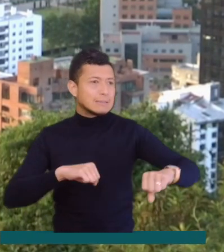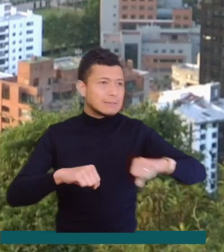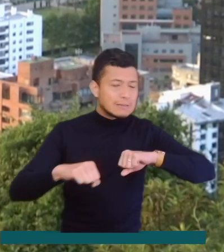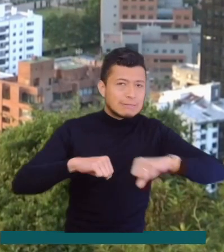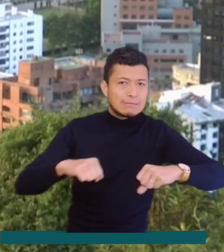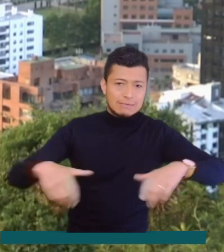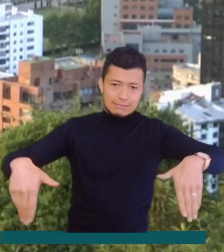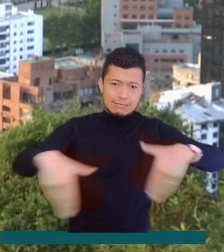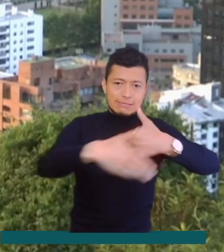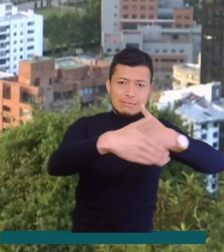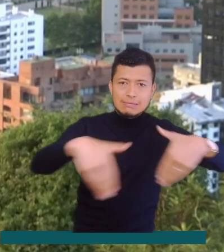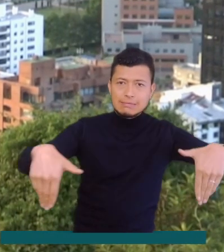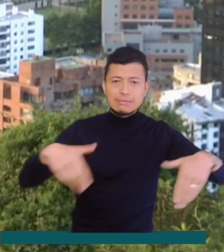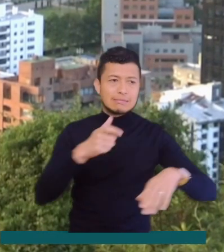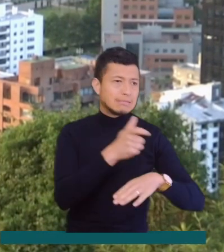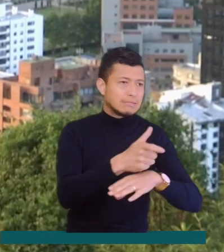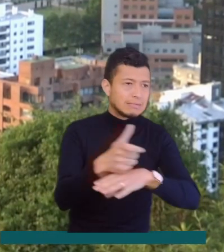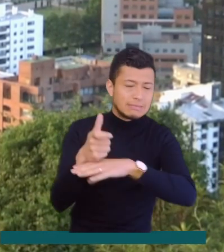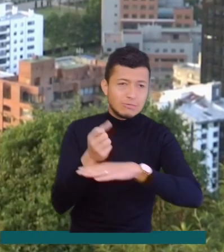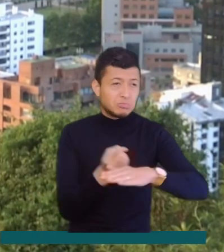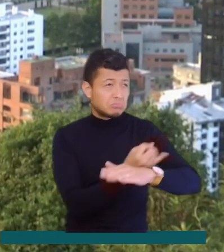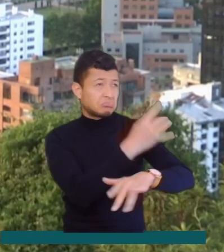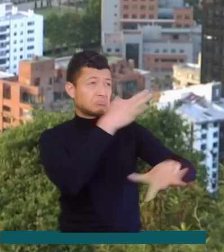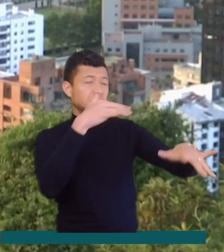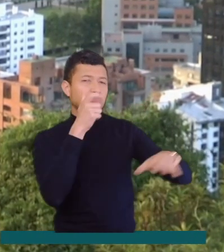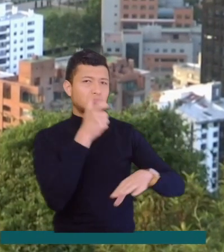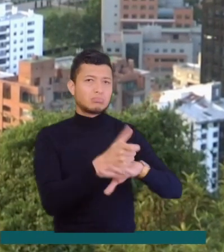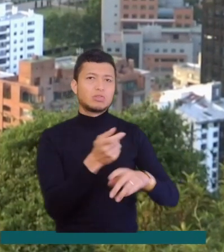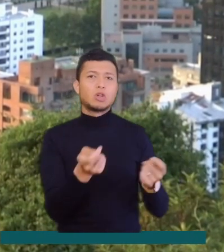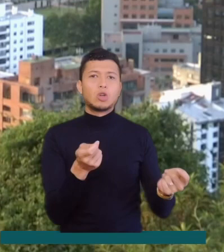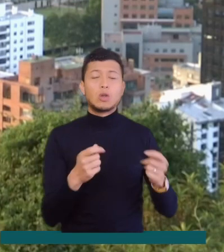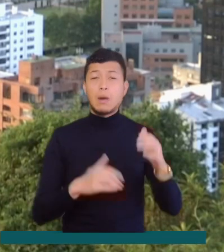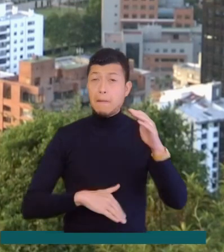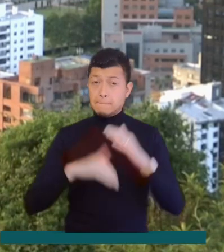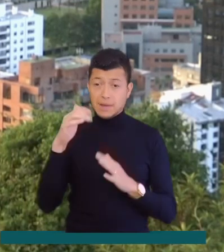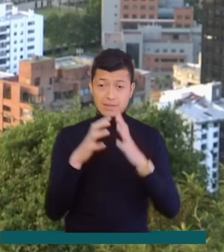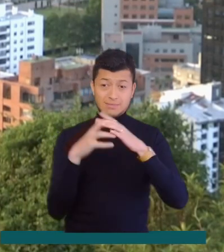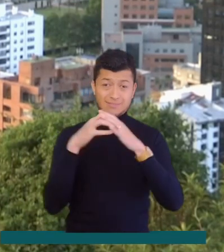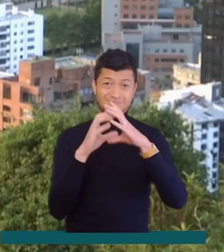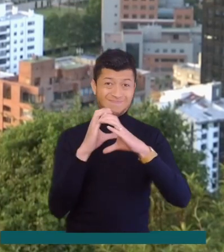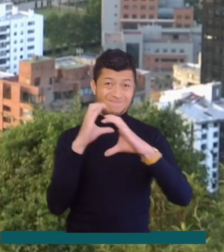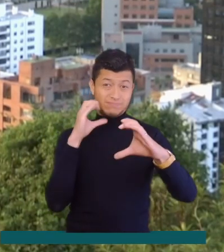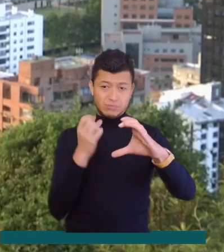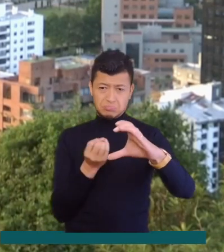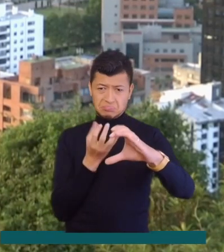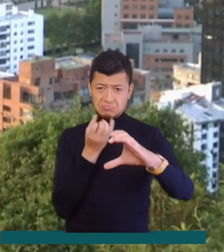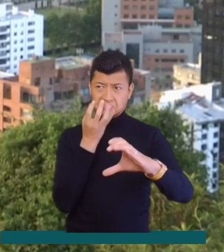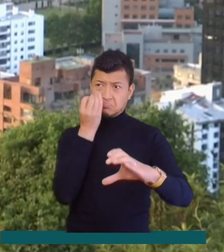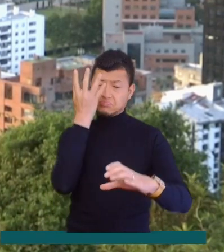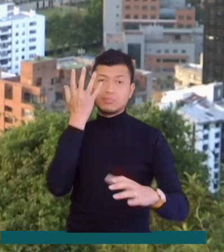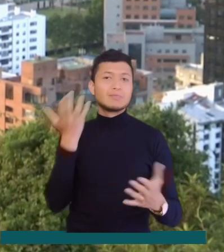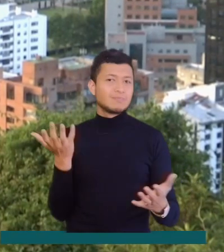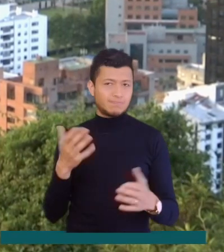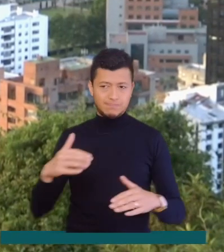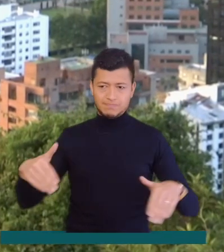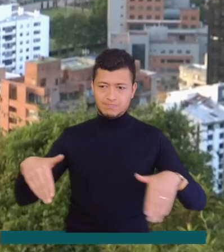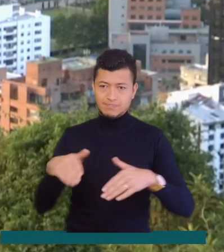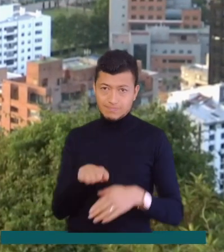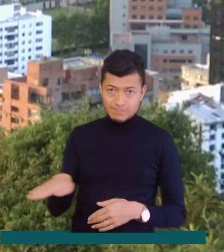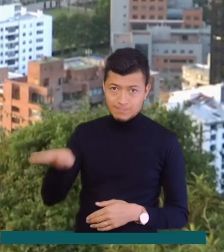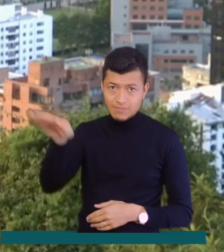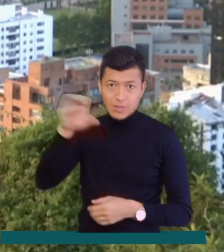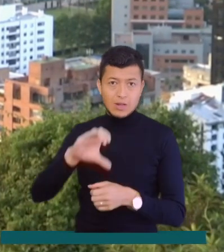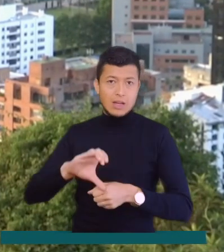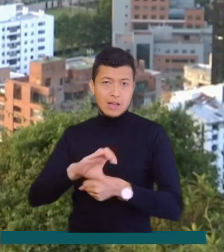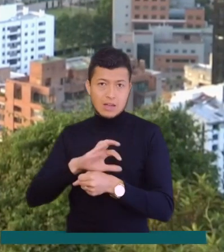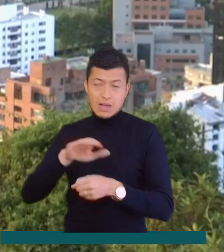en vía para controlar la contaminación de los vehículos, especialmente los de carga por su tipo de combustible. Desde la vía Bogotá, la